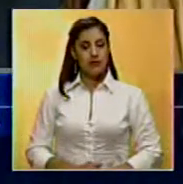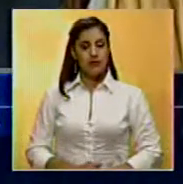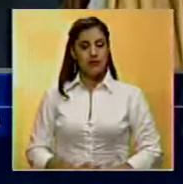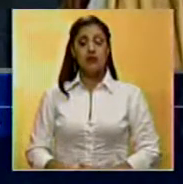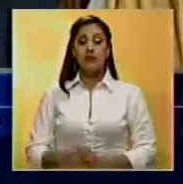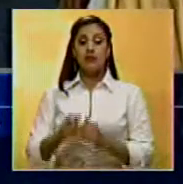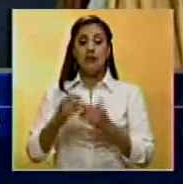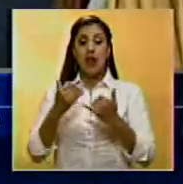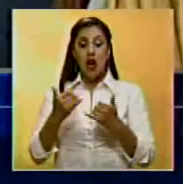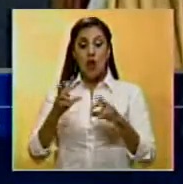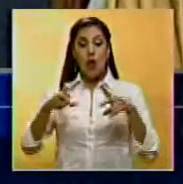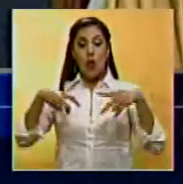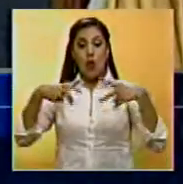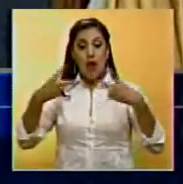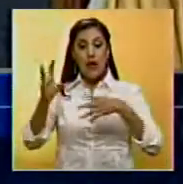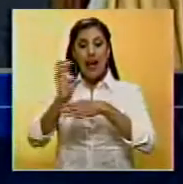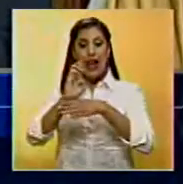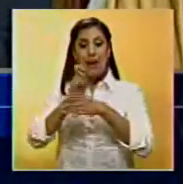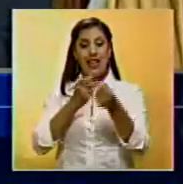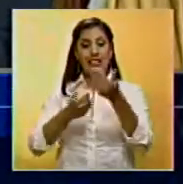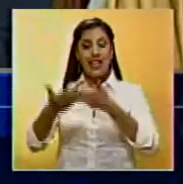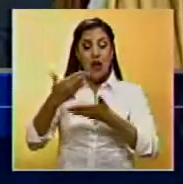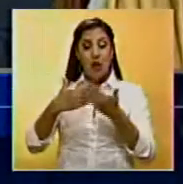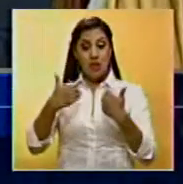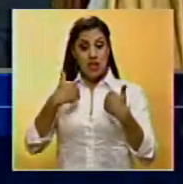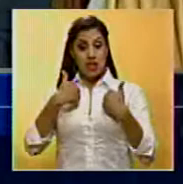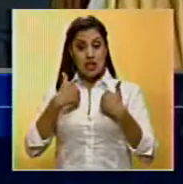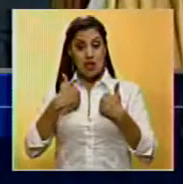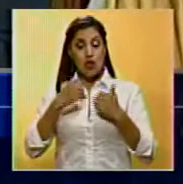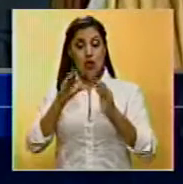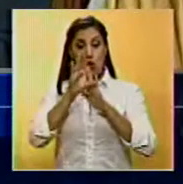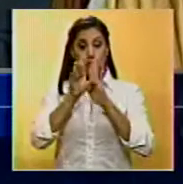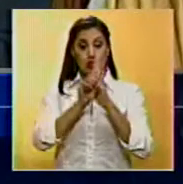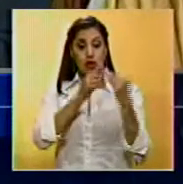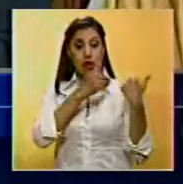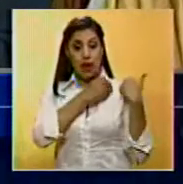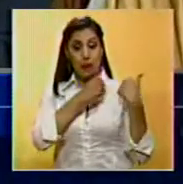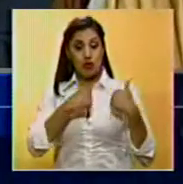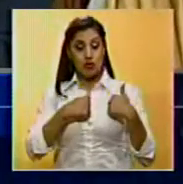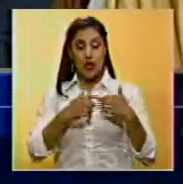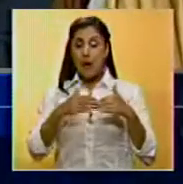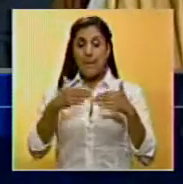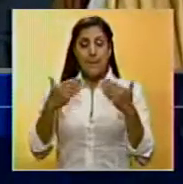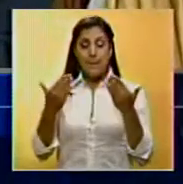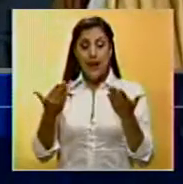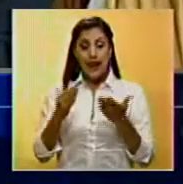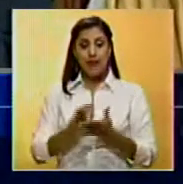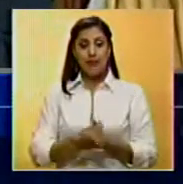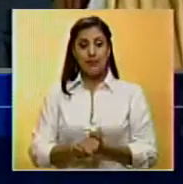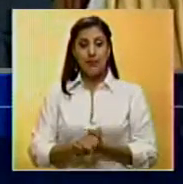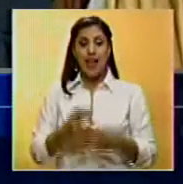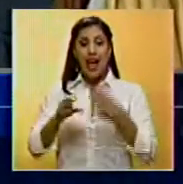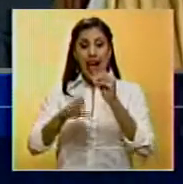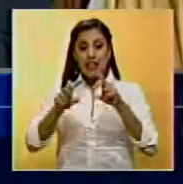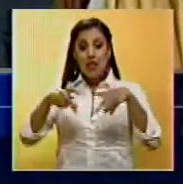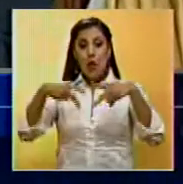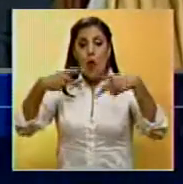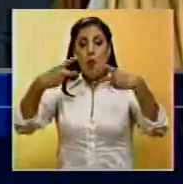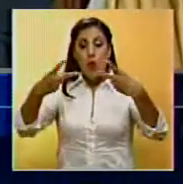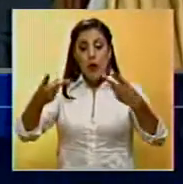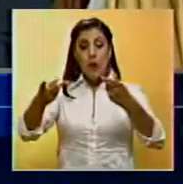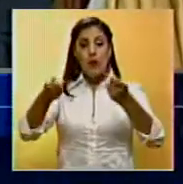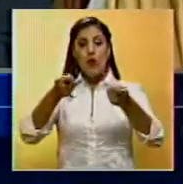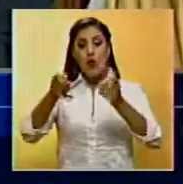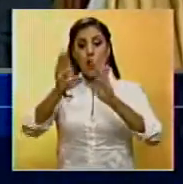En el marco de la emergencia económica que me faculta constitucionalmente para aplicar todas las medidas